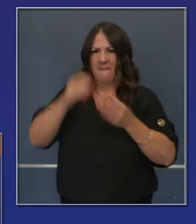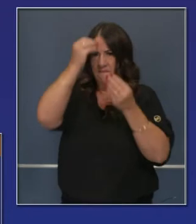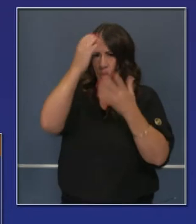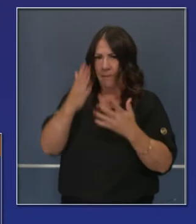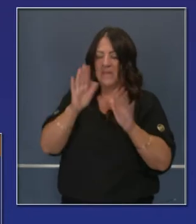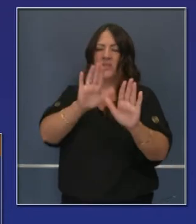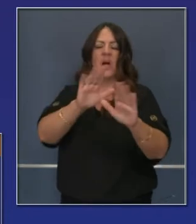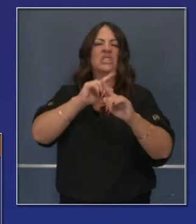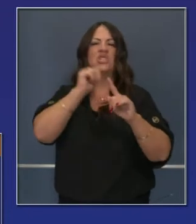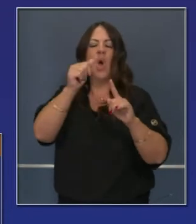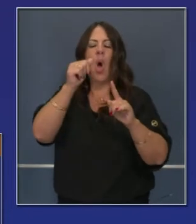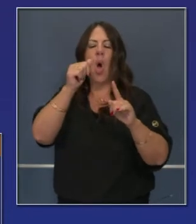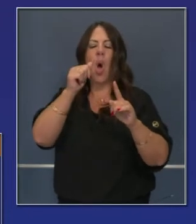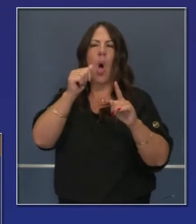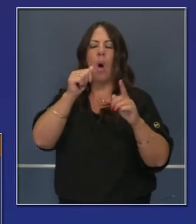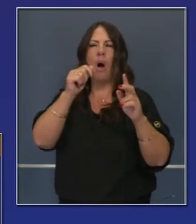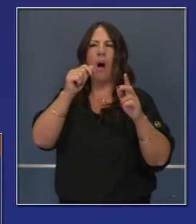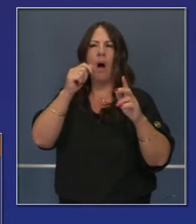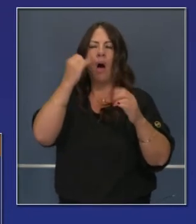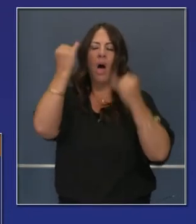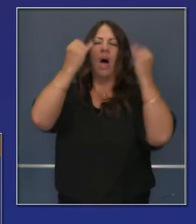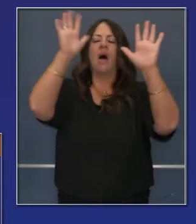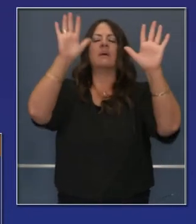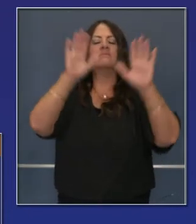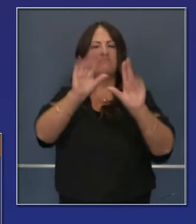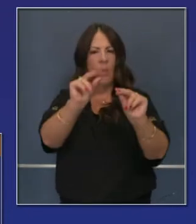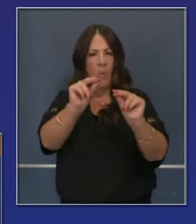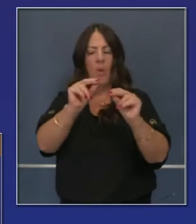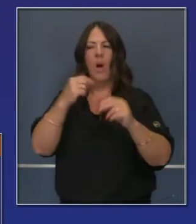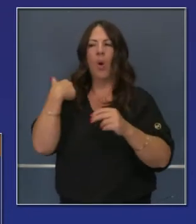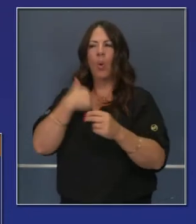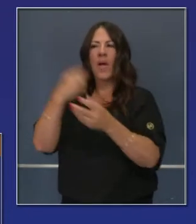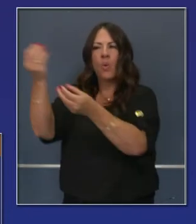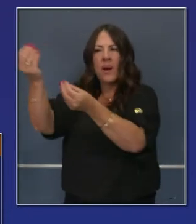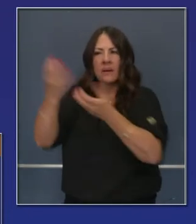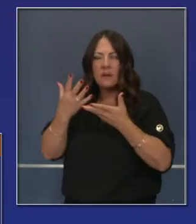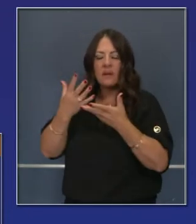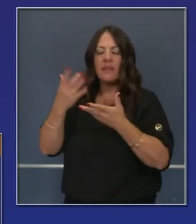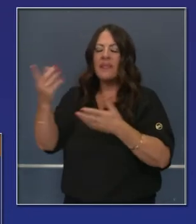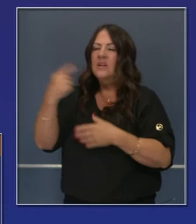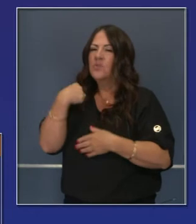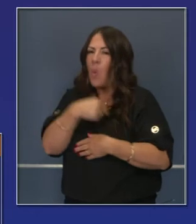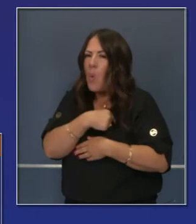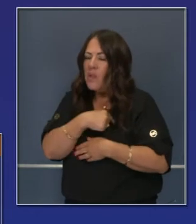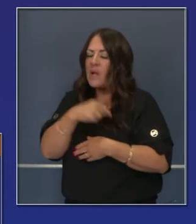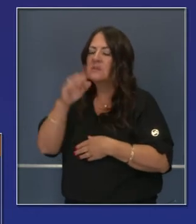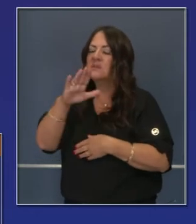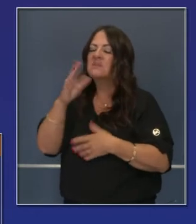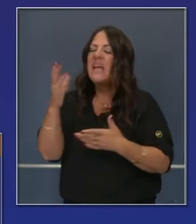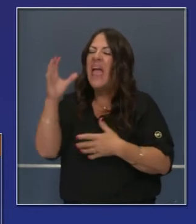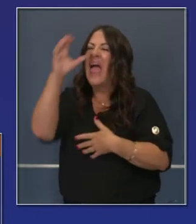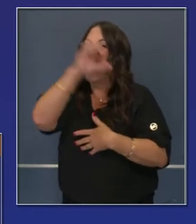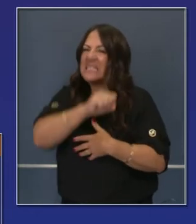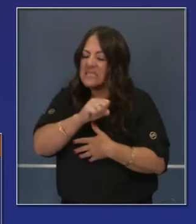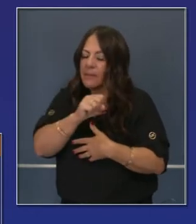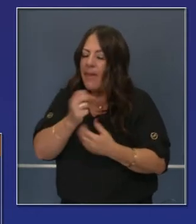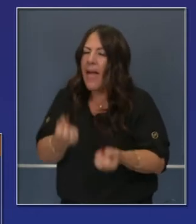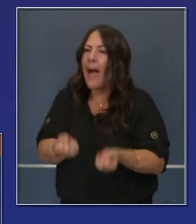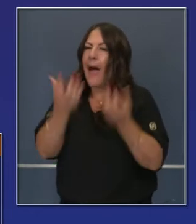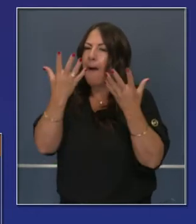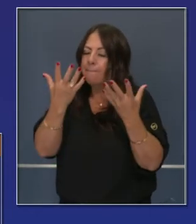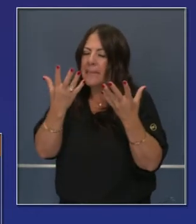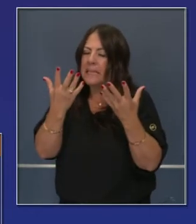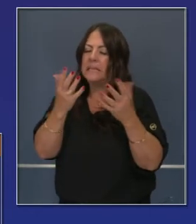corra con este número y ya tome decisiones, pero en cuanto a planificación, estamos proporcionando una aproximación. Es solamente una